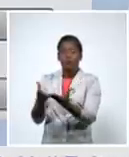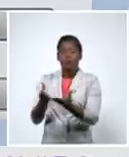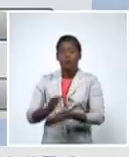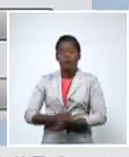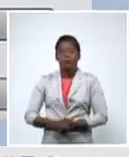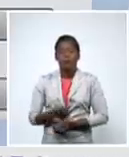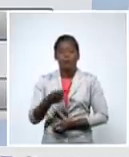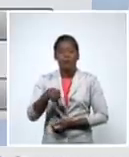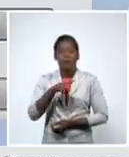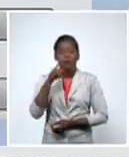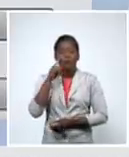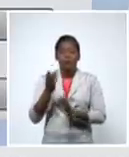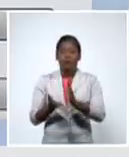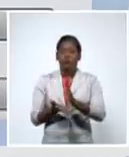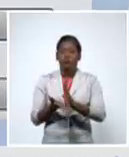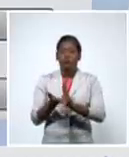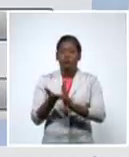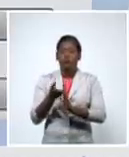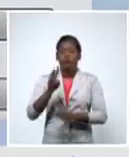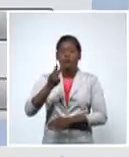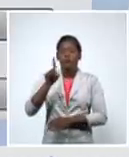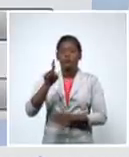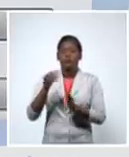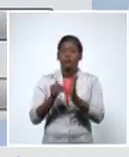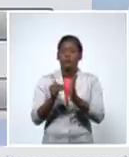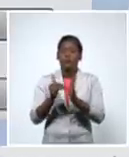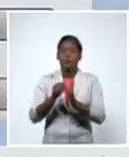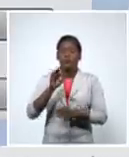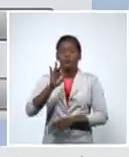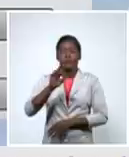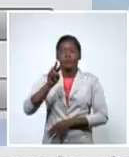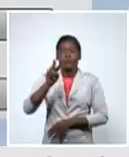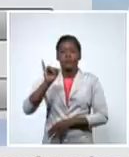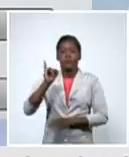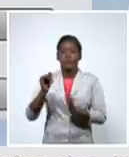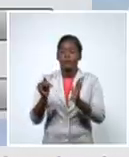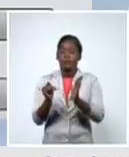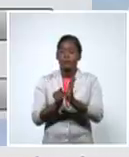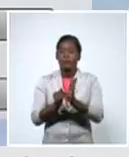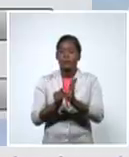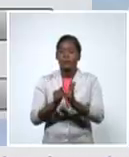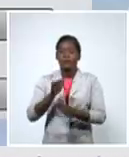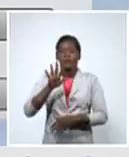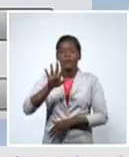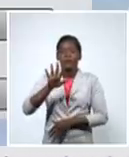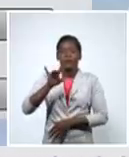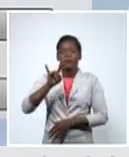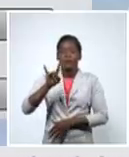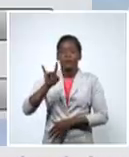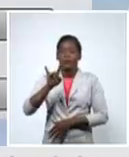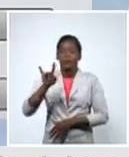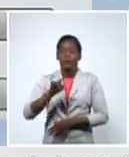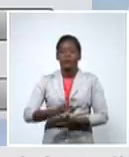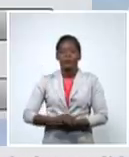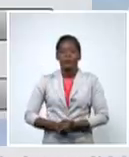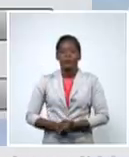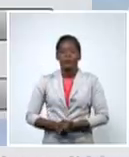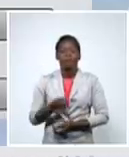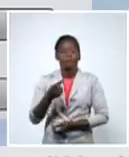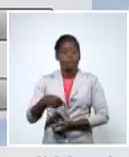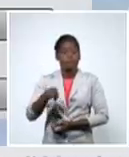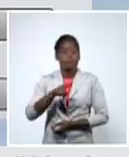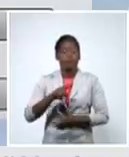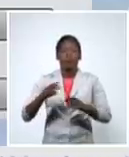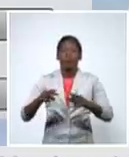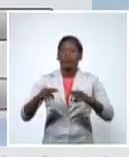número alto de activos 21 millones 826 mil 599 y ayer nuevamente